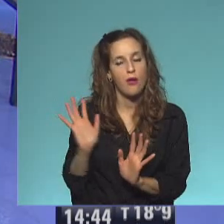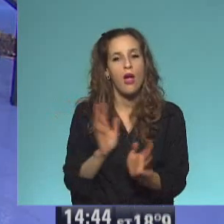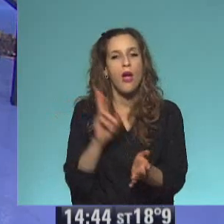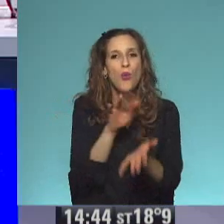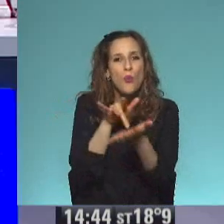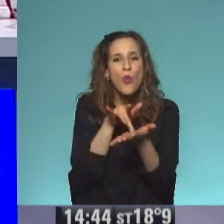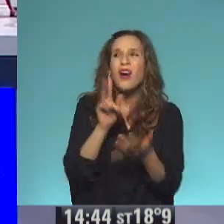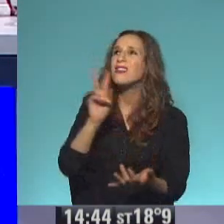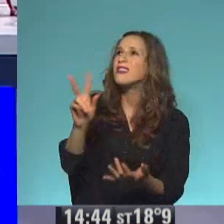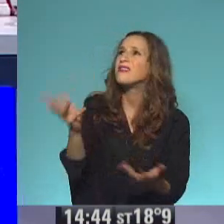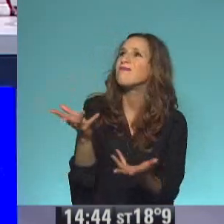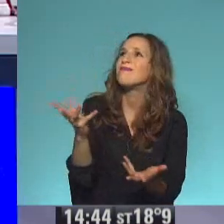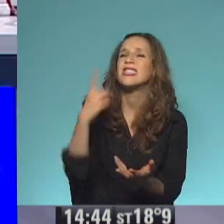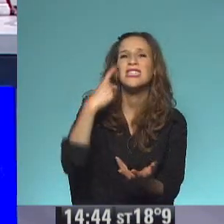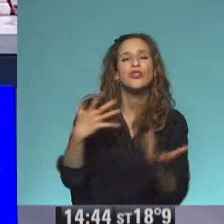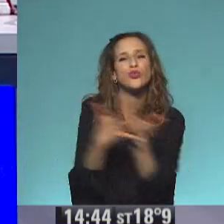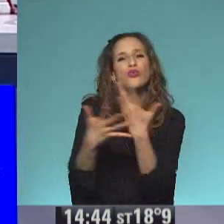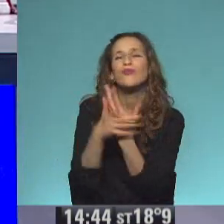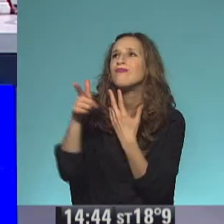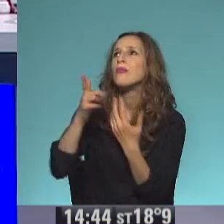soportaba que estuviese tan triste. Y no.